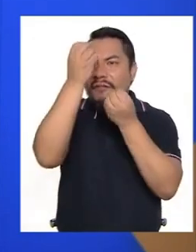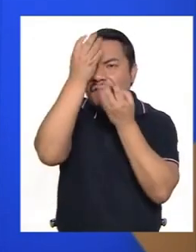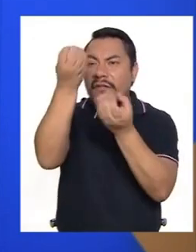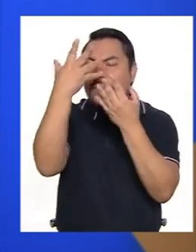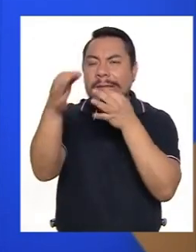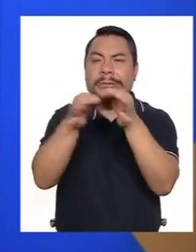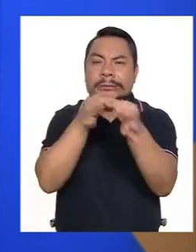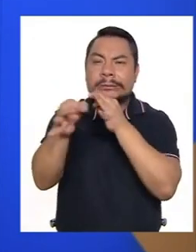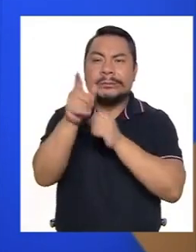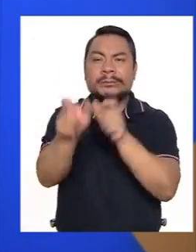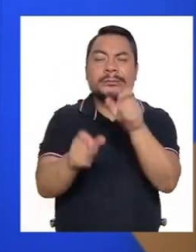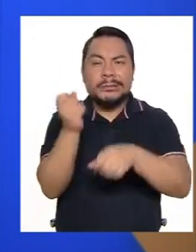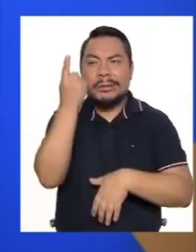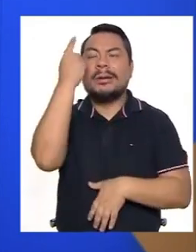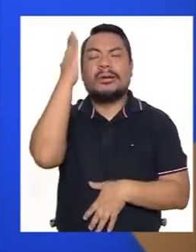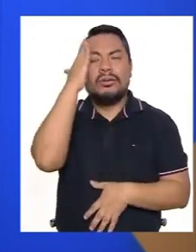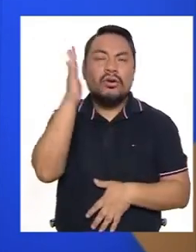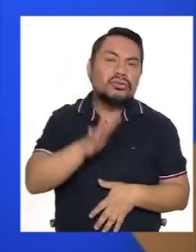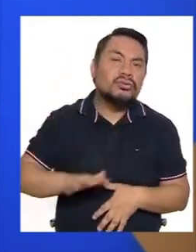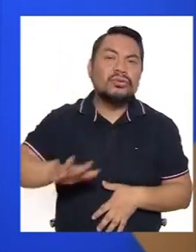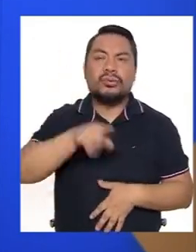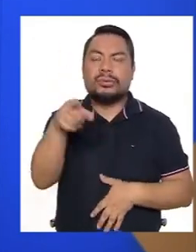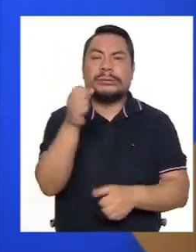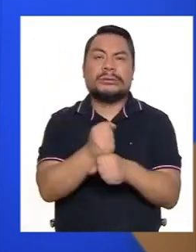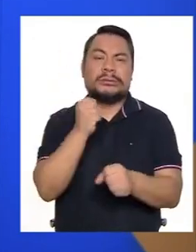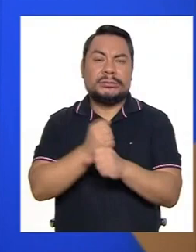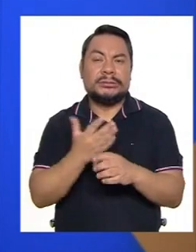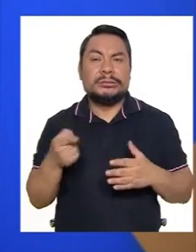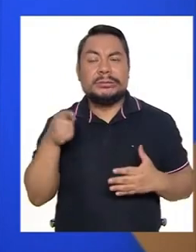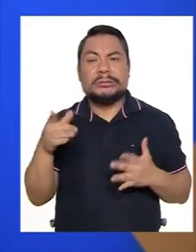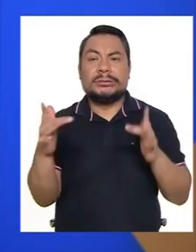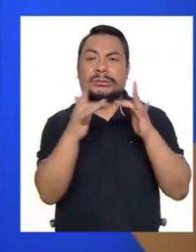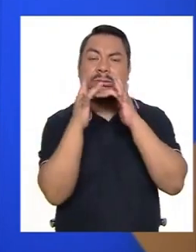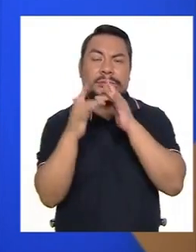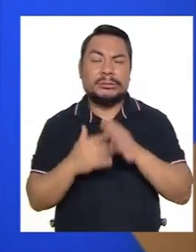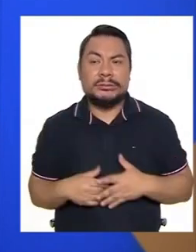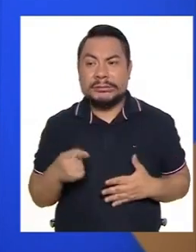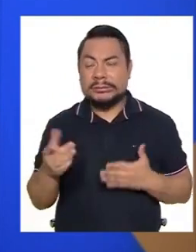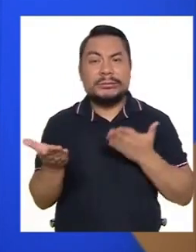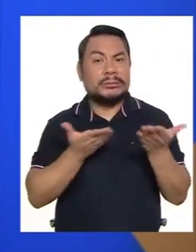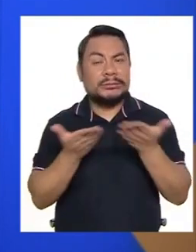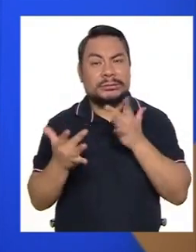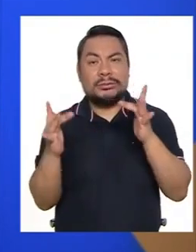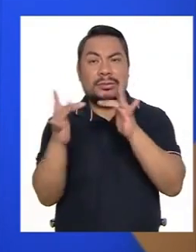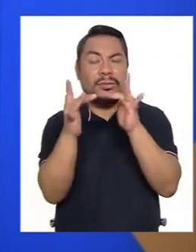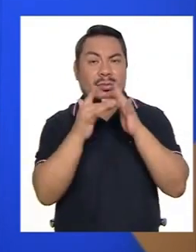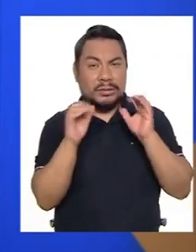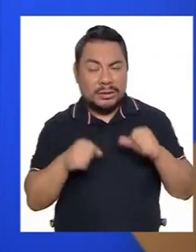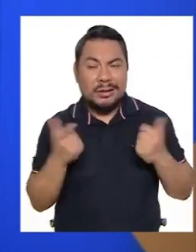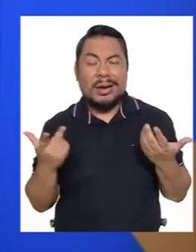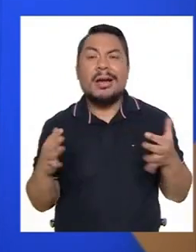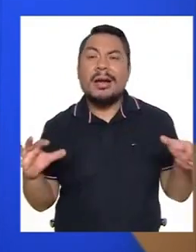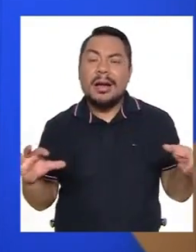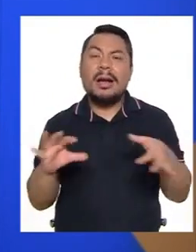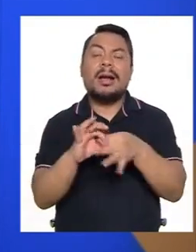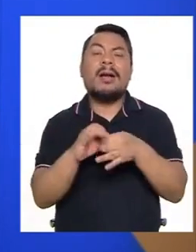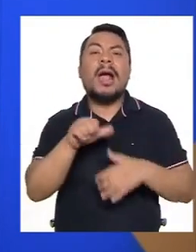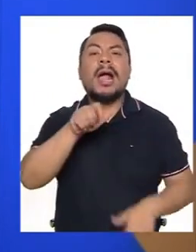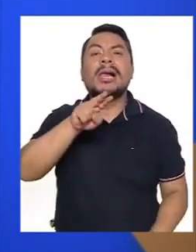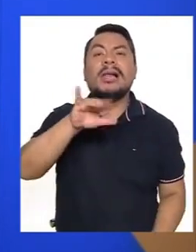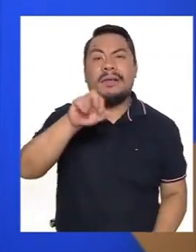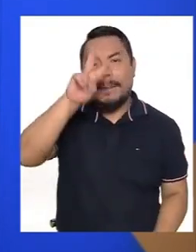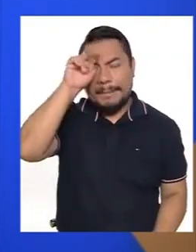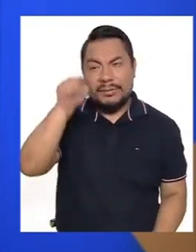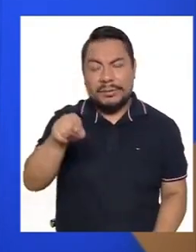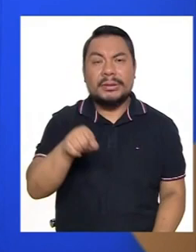que la gente se entere, ¿no? De todo lo que ustedes están trabajando con esta red. Ese servicio de red, justamente, Alivia Perú,